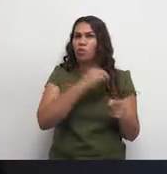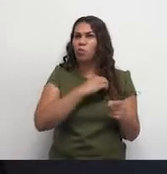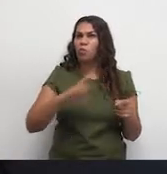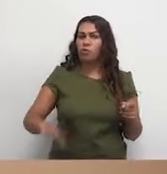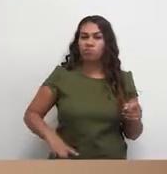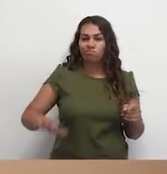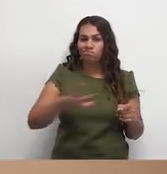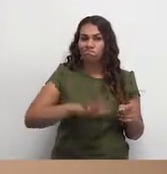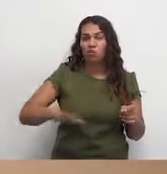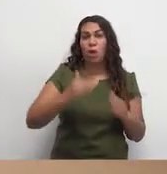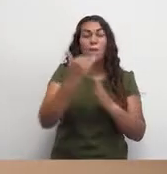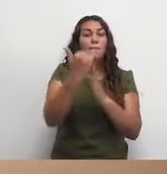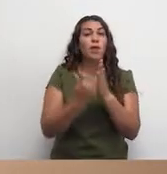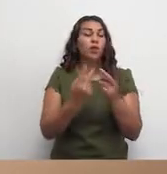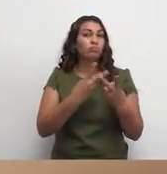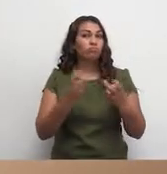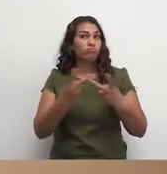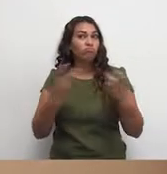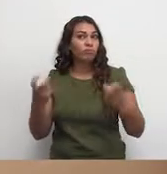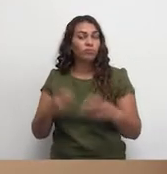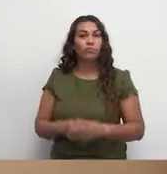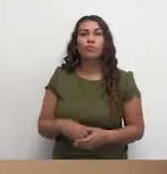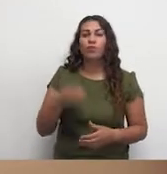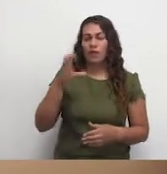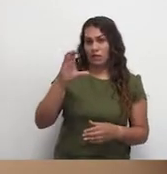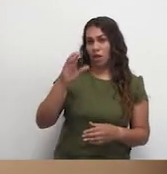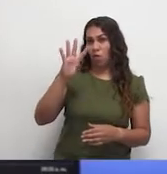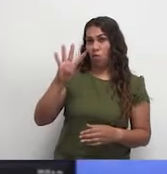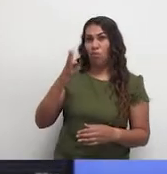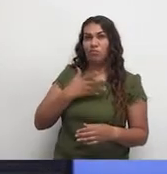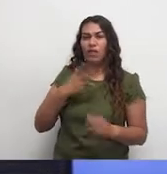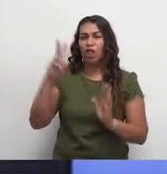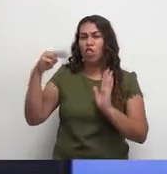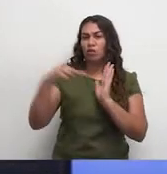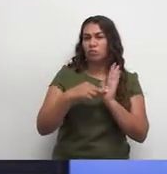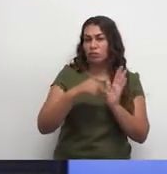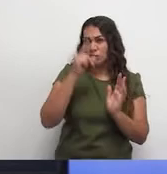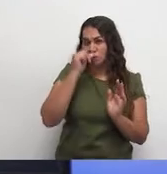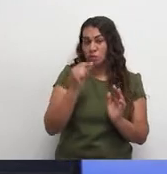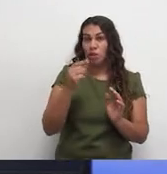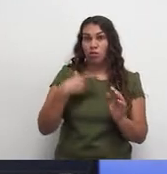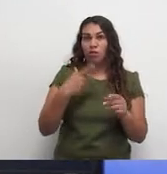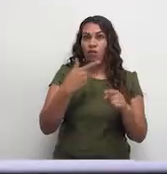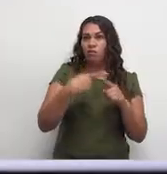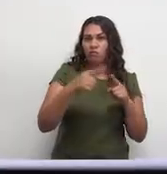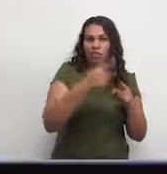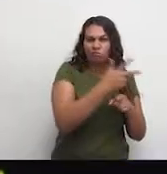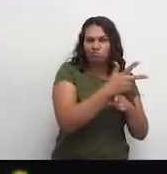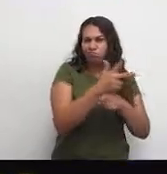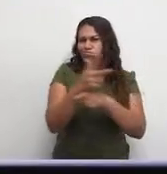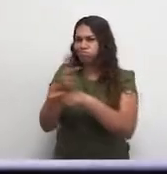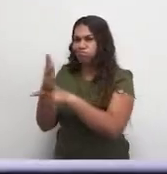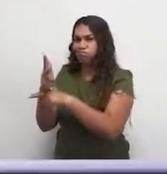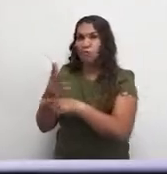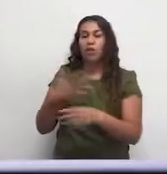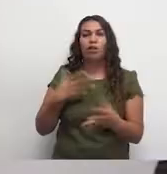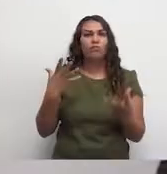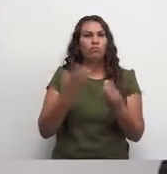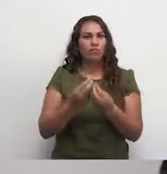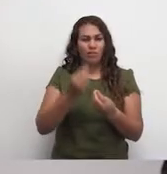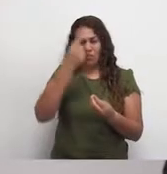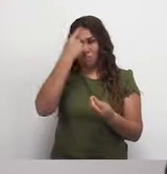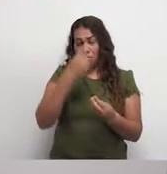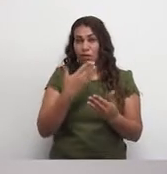metropolitanos en ese delito. El C4 tiene casi 2.000 cámaras en 288 puntos, con un sistema